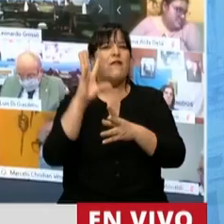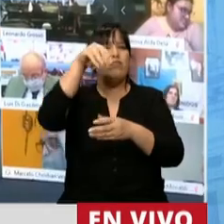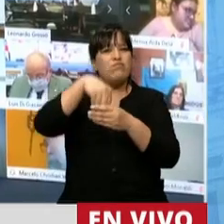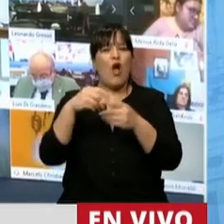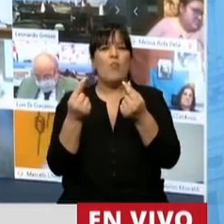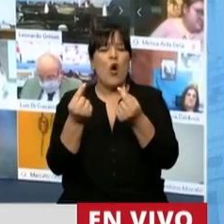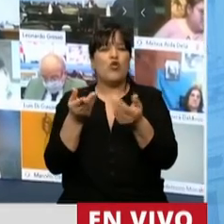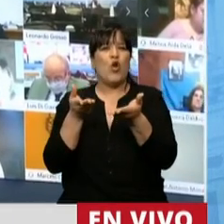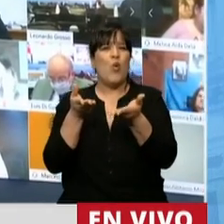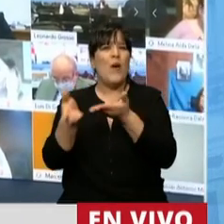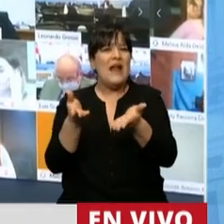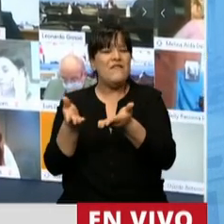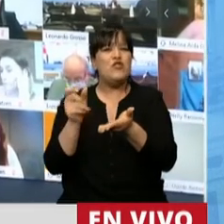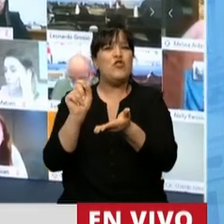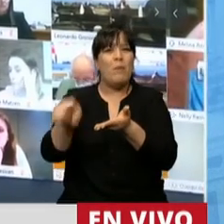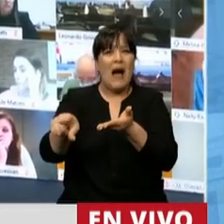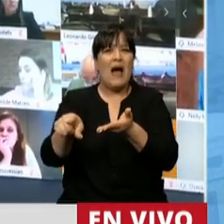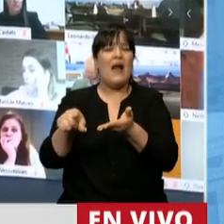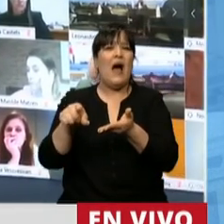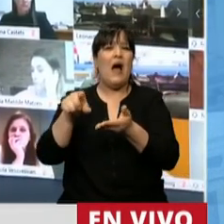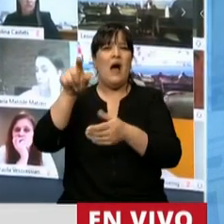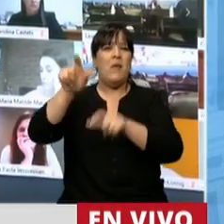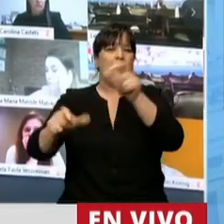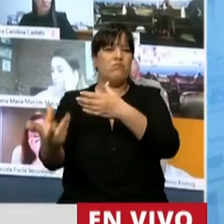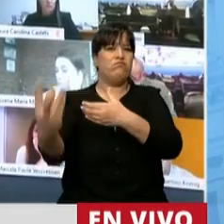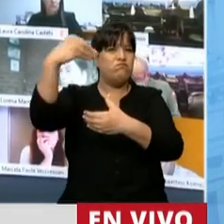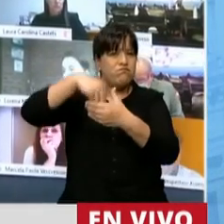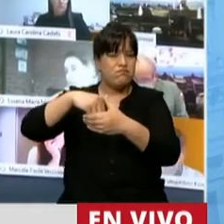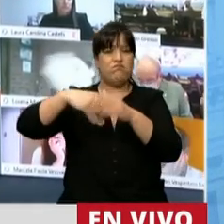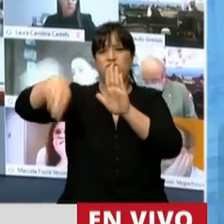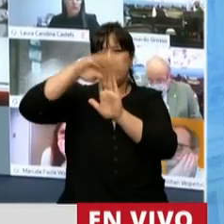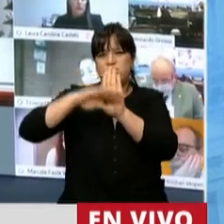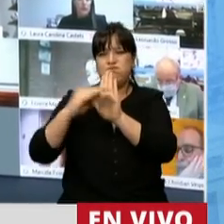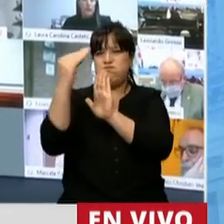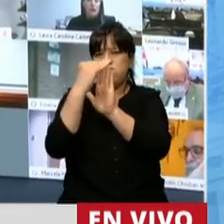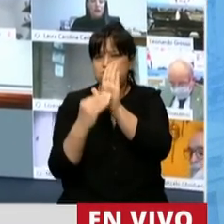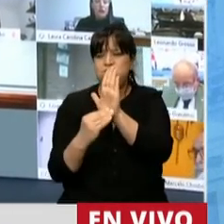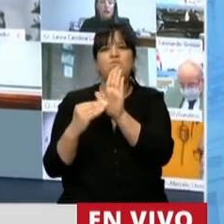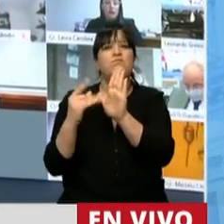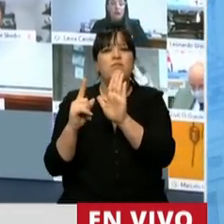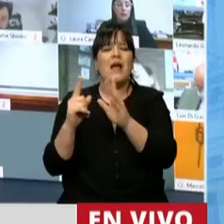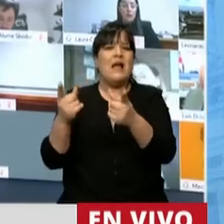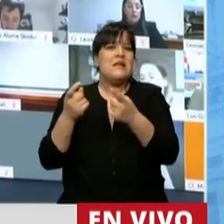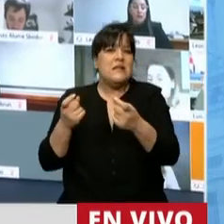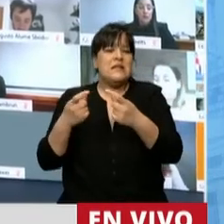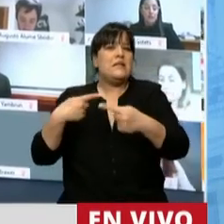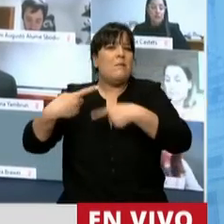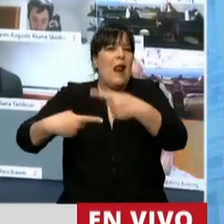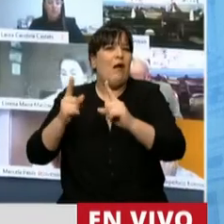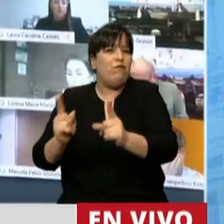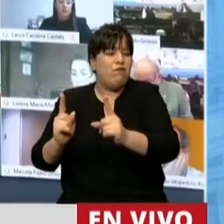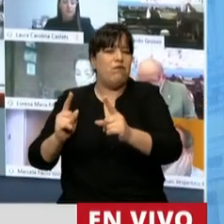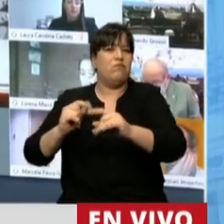monto de los beneficios relativos a los beneficiarios incorporados al régimen y que resulten necesarios para la continuidad de la